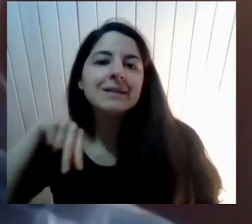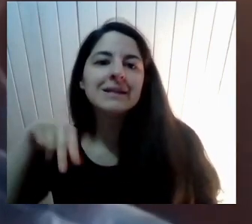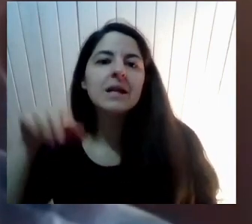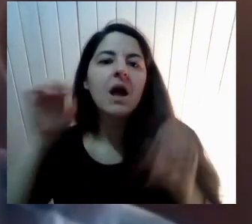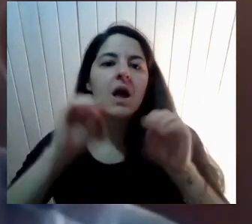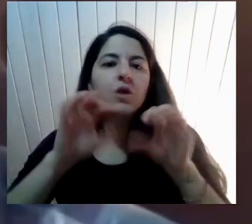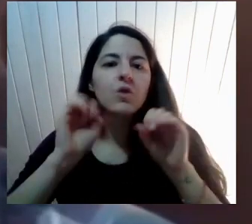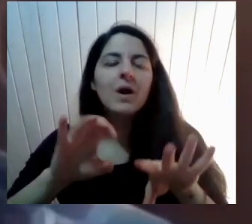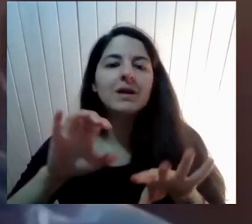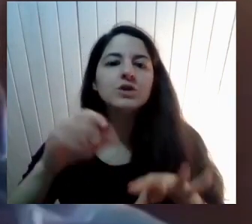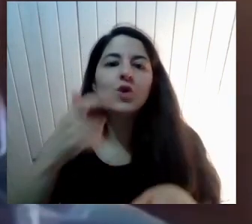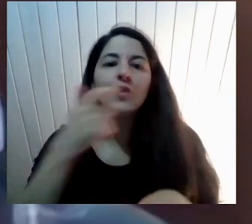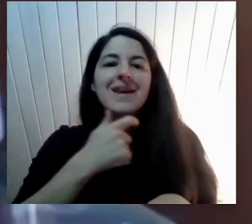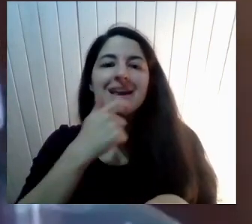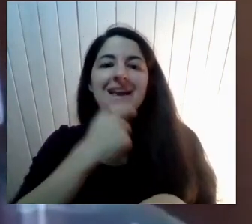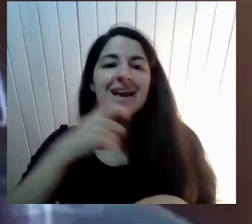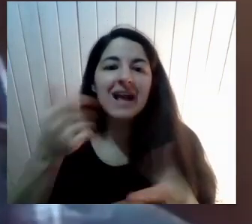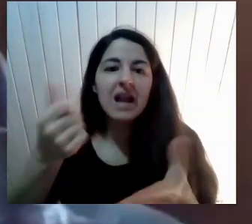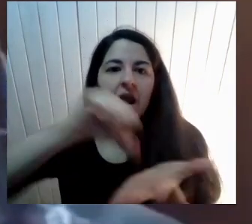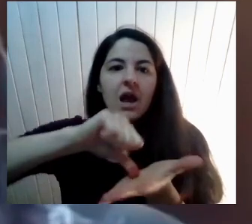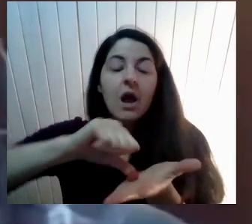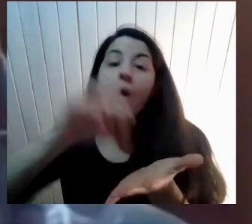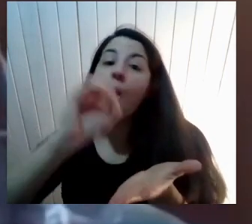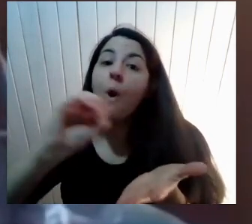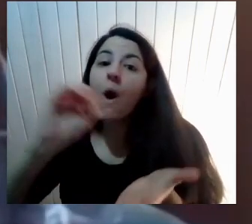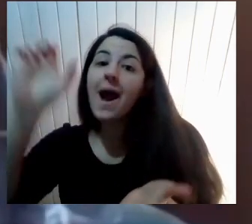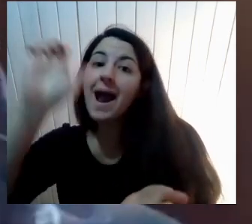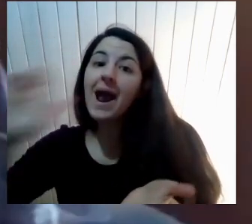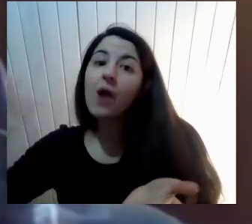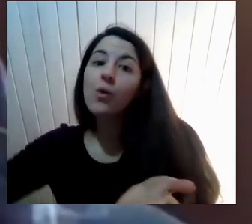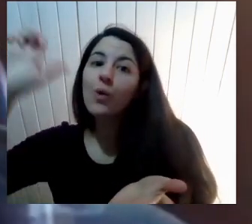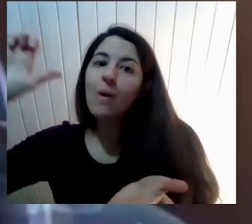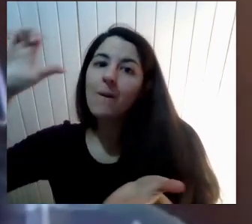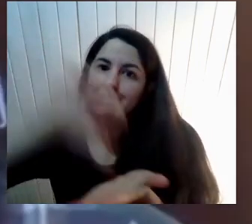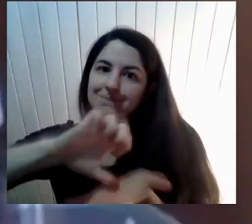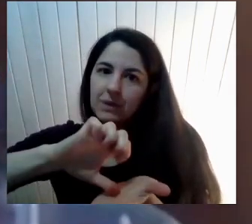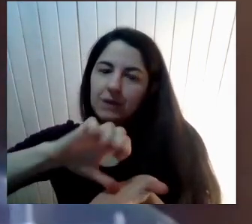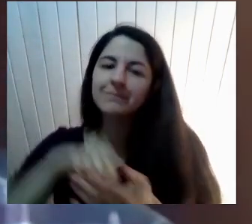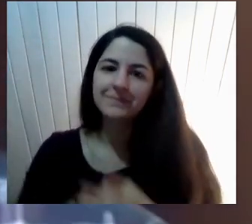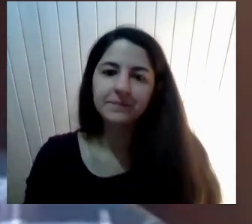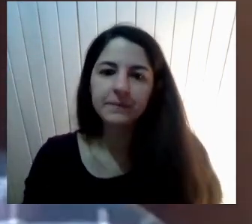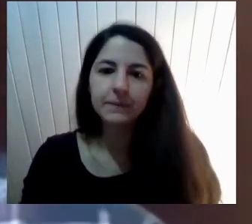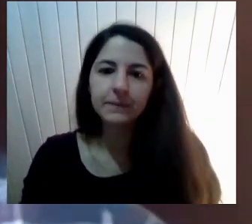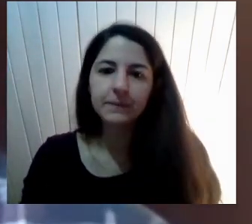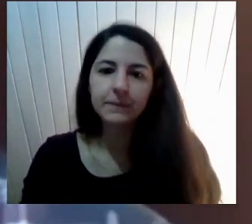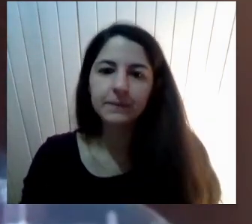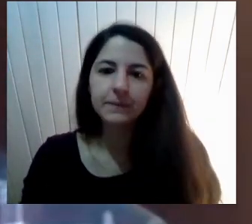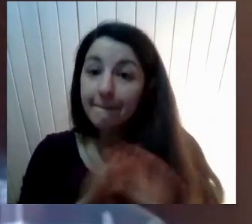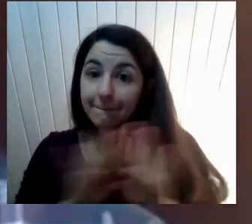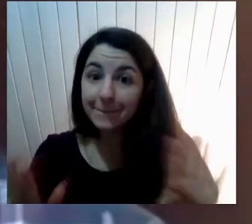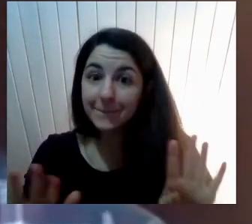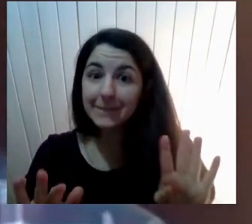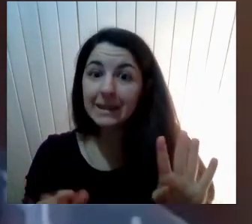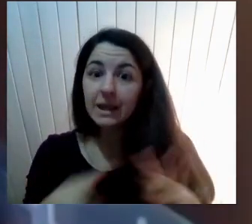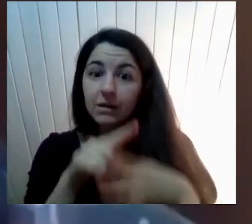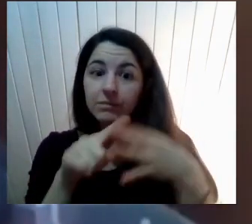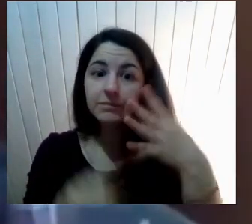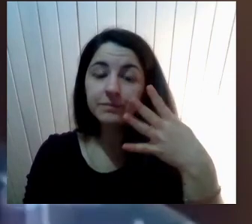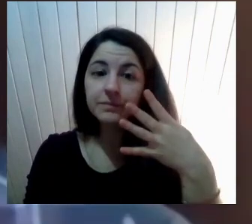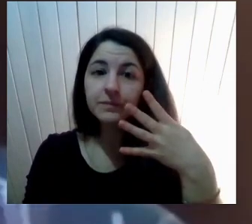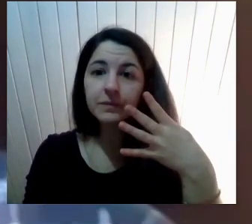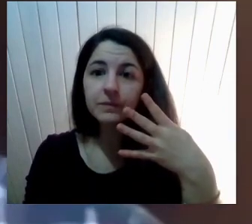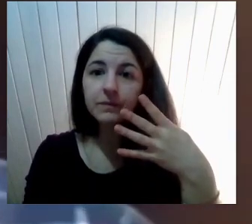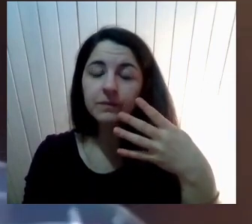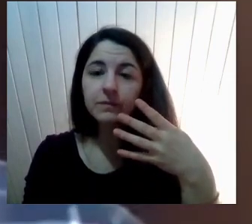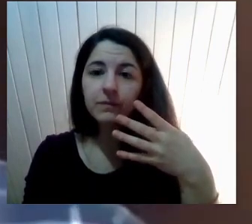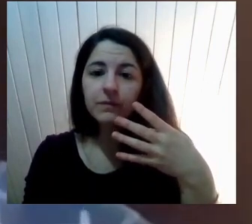Pedidas Para sumarlas Hagamos La misma ¿Te parece Rosario? Misma Metodología Las tres Intervenciones También Para que Podamos Podamos Avanzar Y